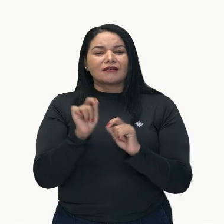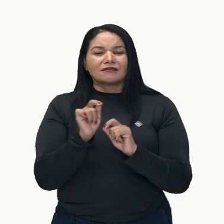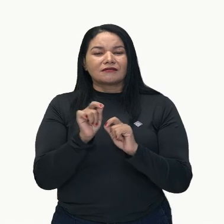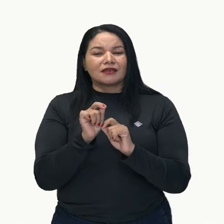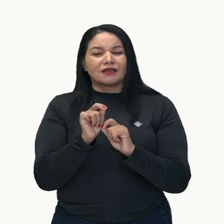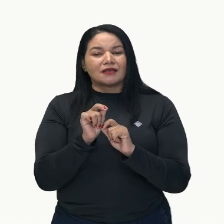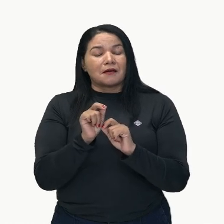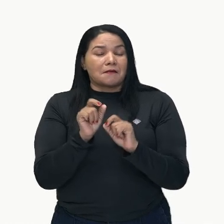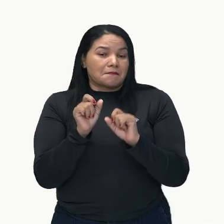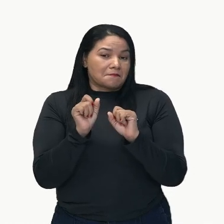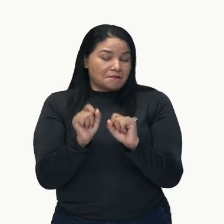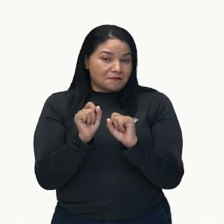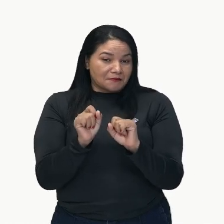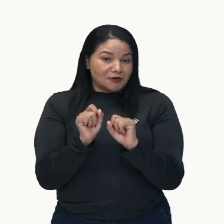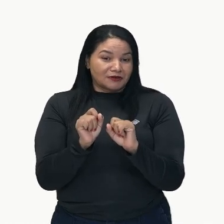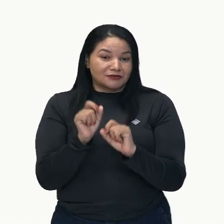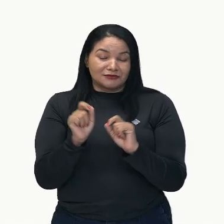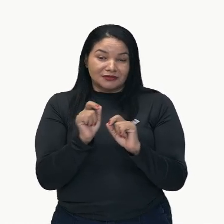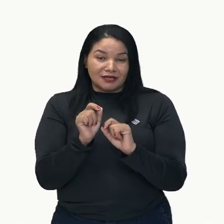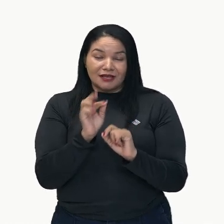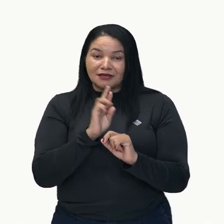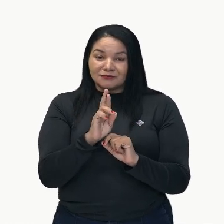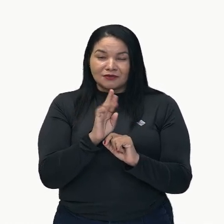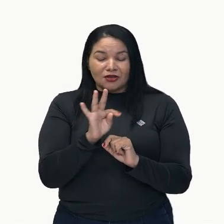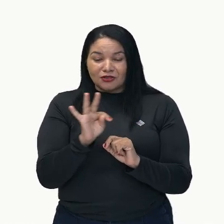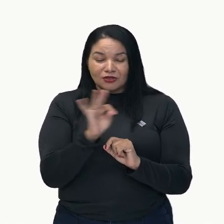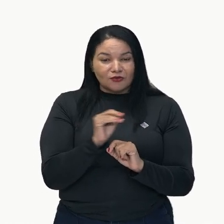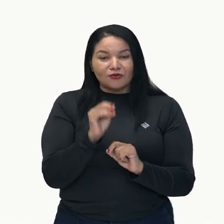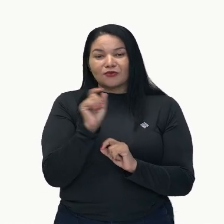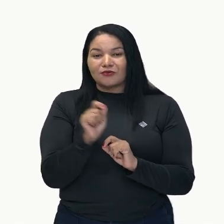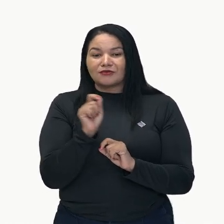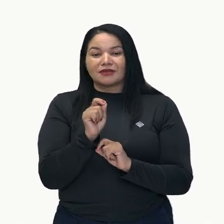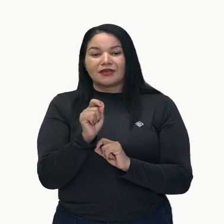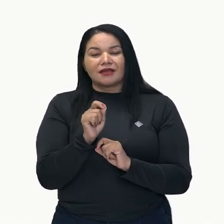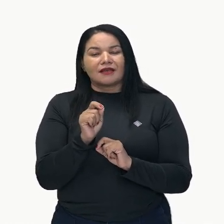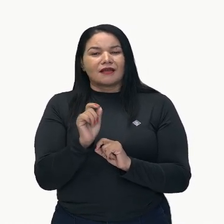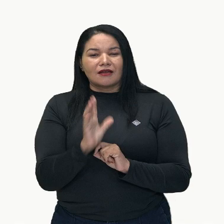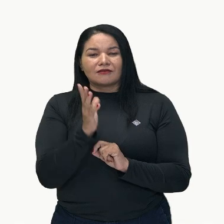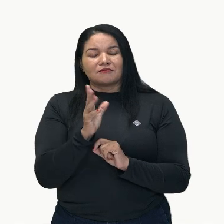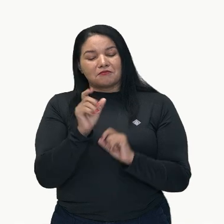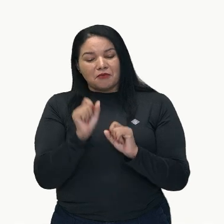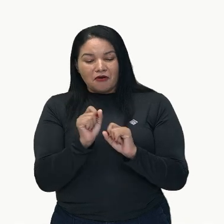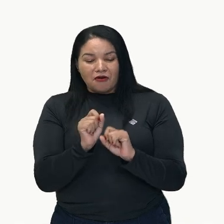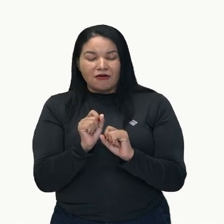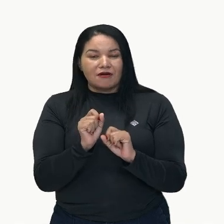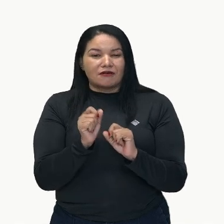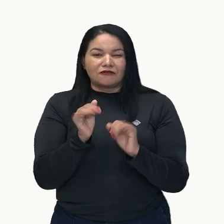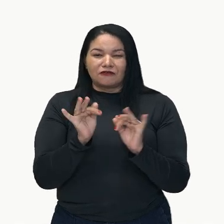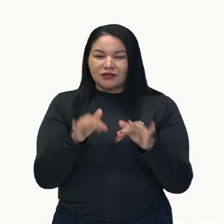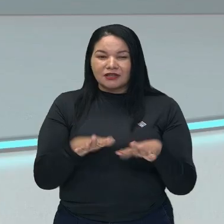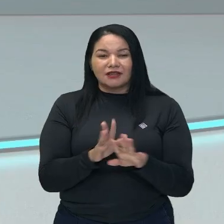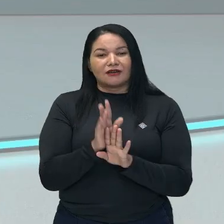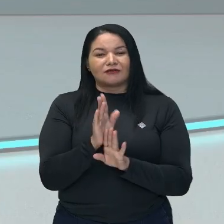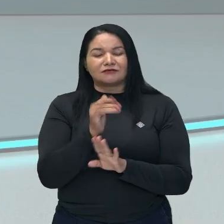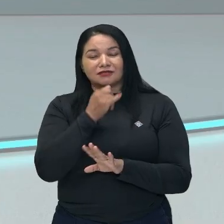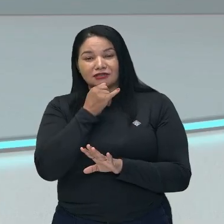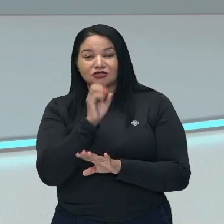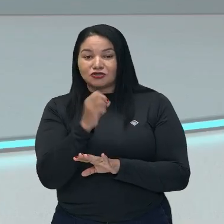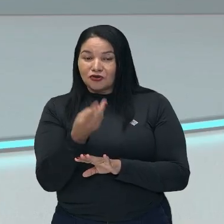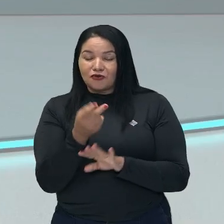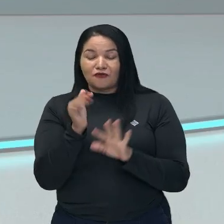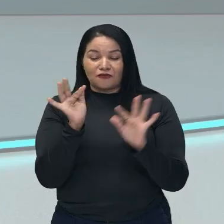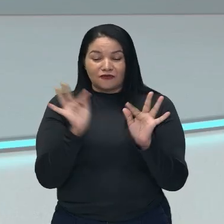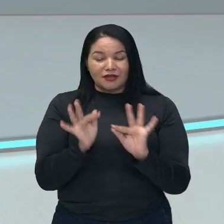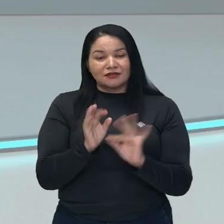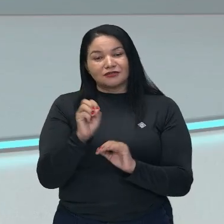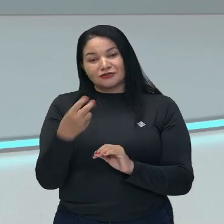Y ahí todo es respondido. Y el final puede ser trágico, puede ser feliz o que puede ser